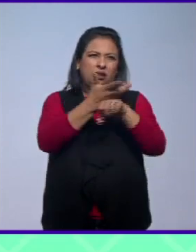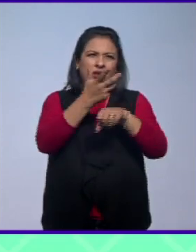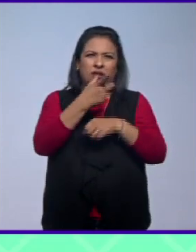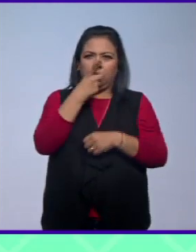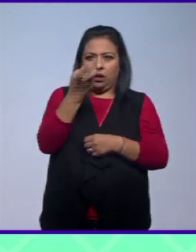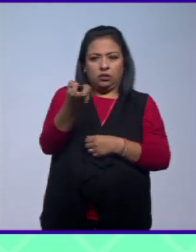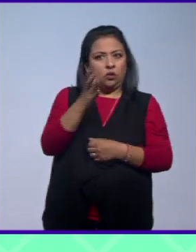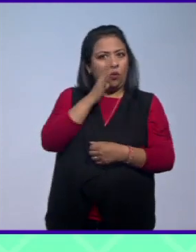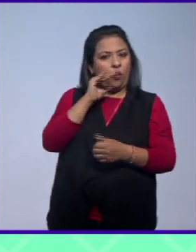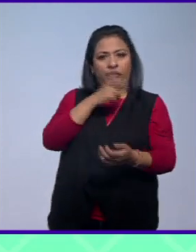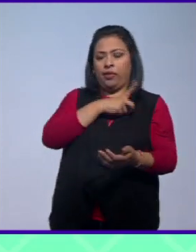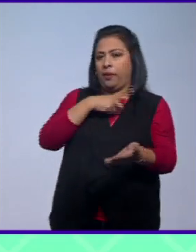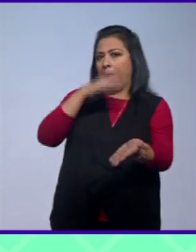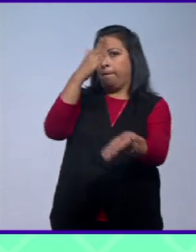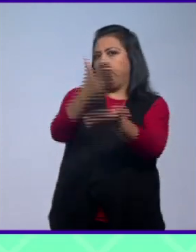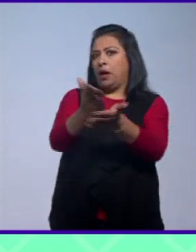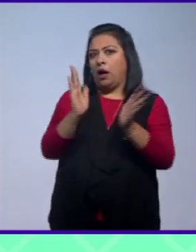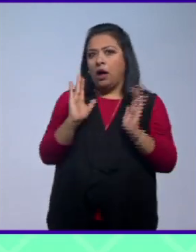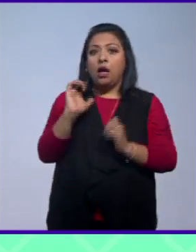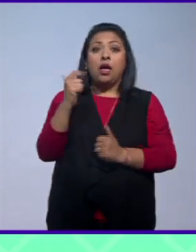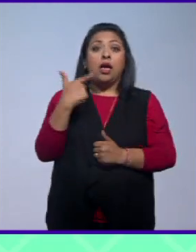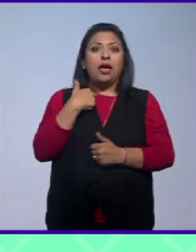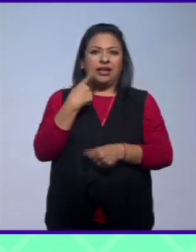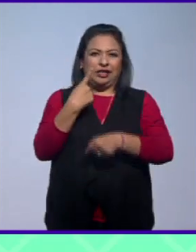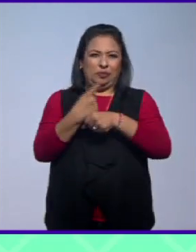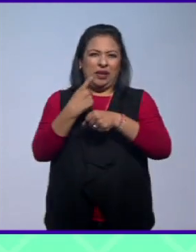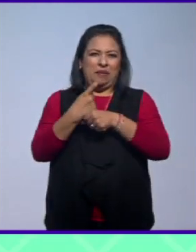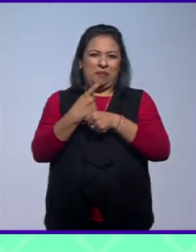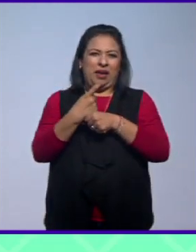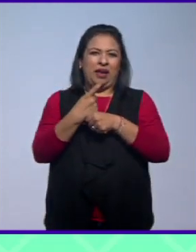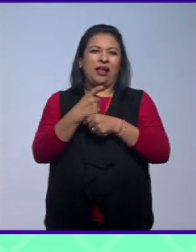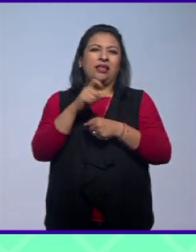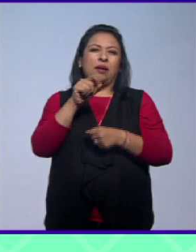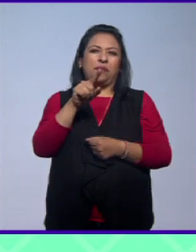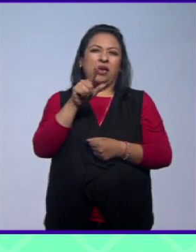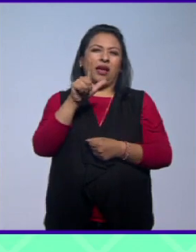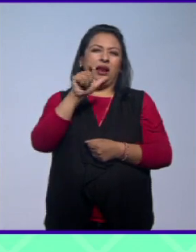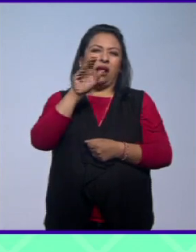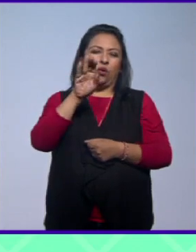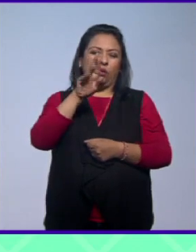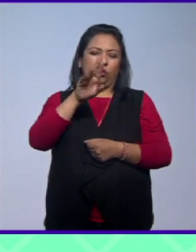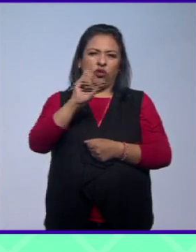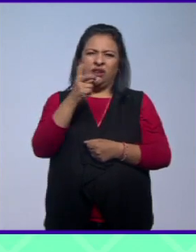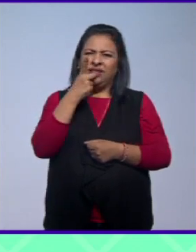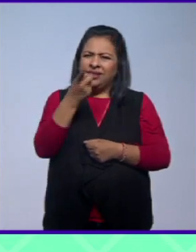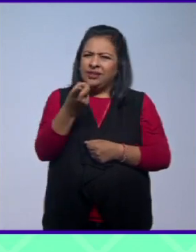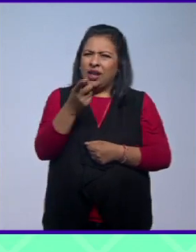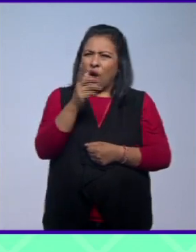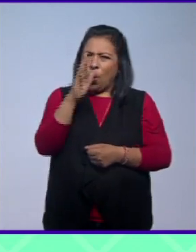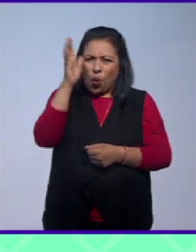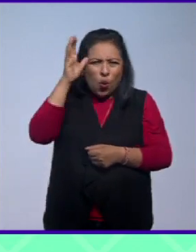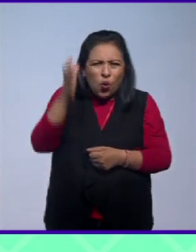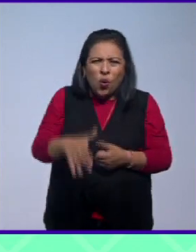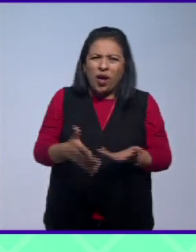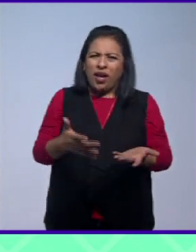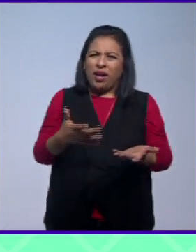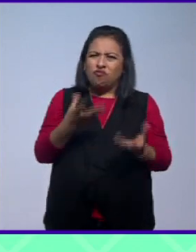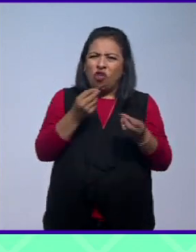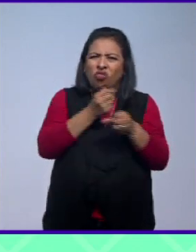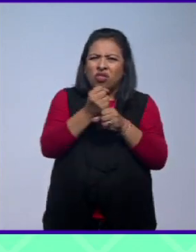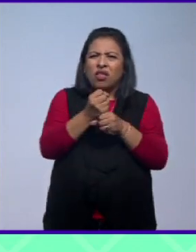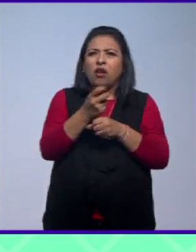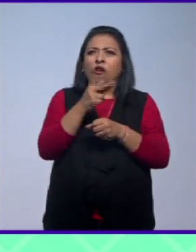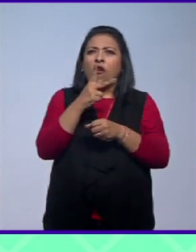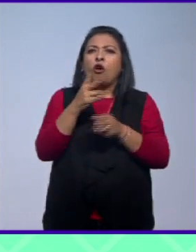esto no puede continuar y la ex primera dama también Laura Bush diga esto es un inhumano es cruel o sea si son muchas